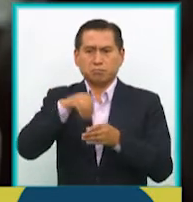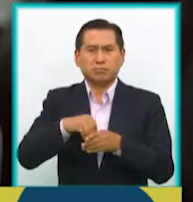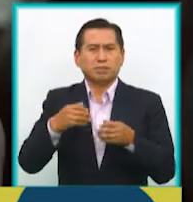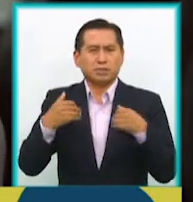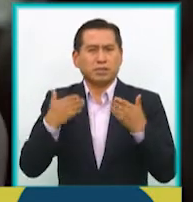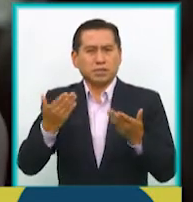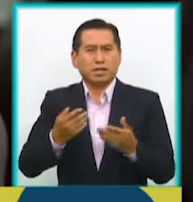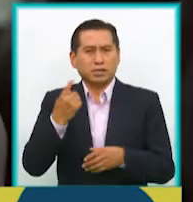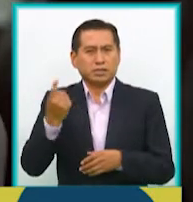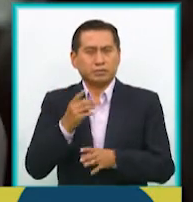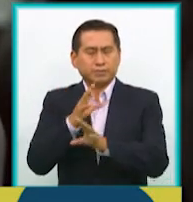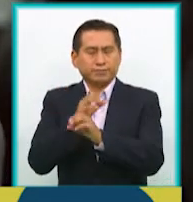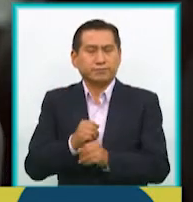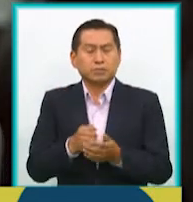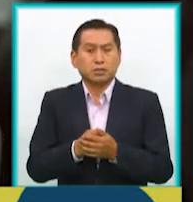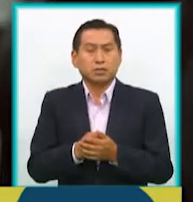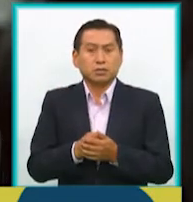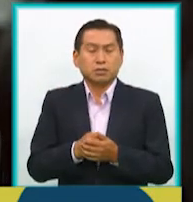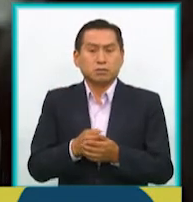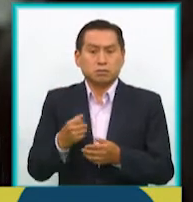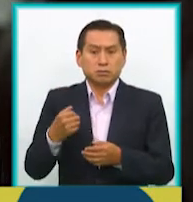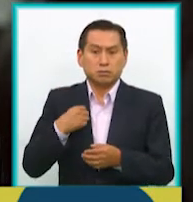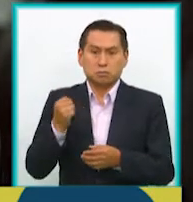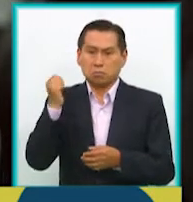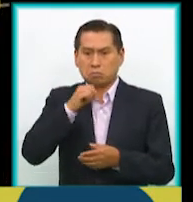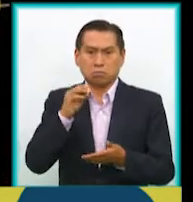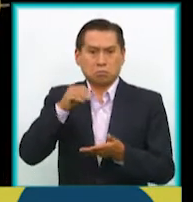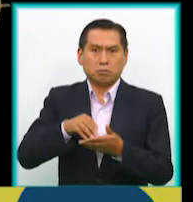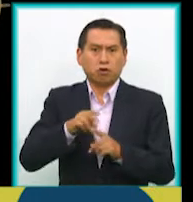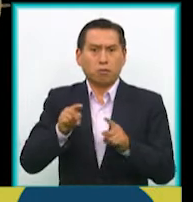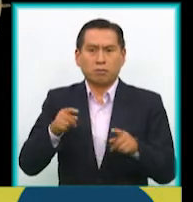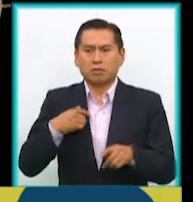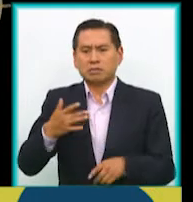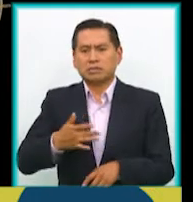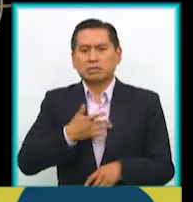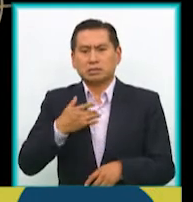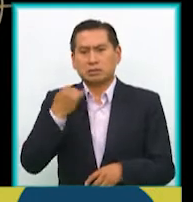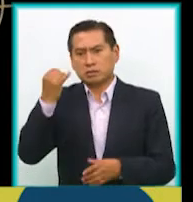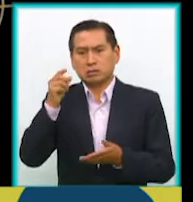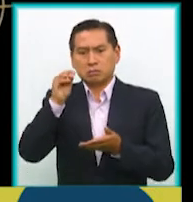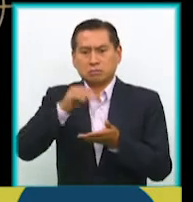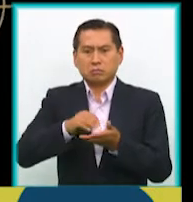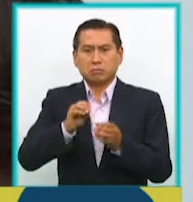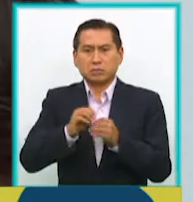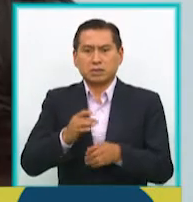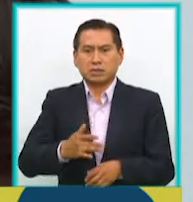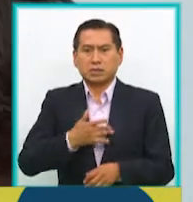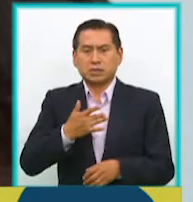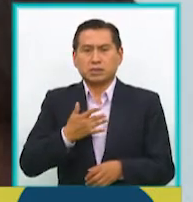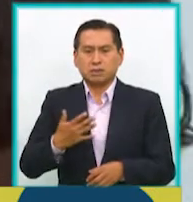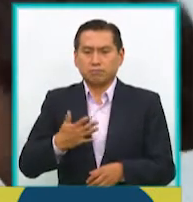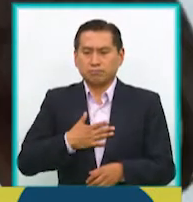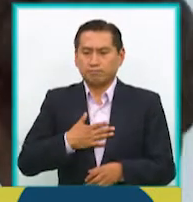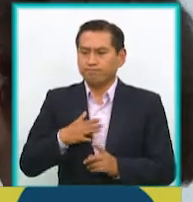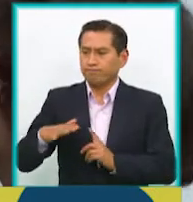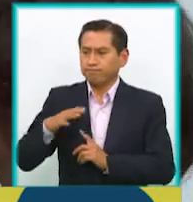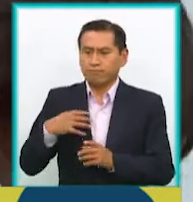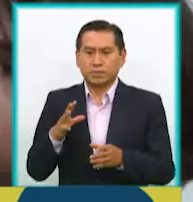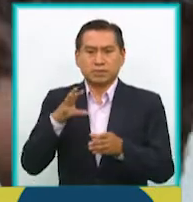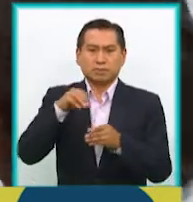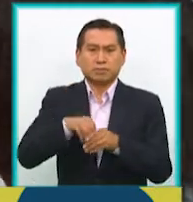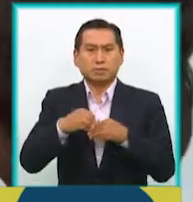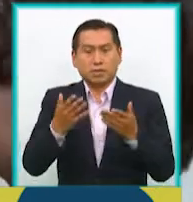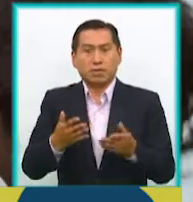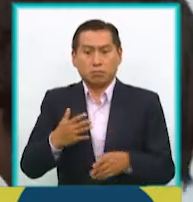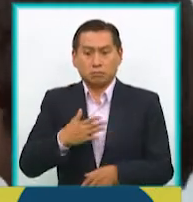voluntariamente como tal, pero estoy seguro de que algo inspirado en mi realidad seguro que hay, pero no solo